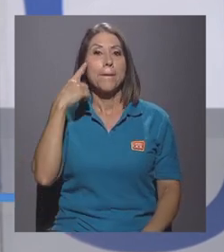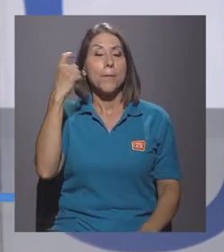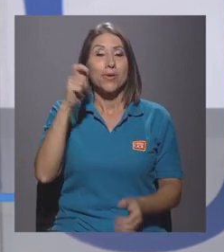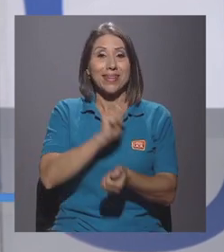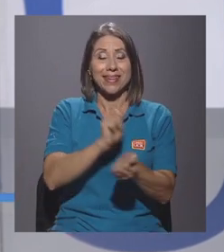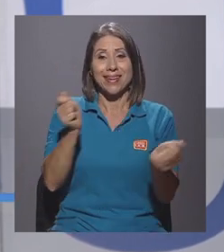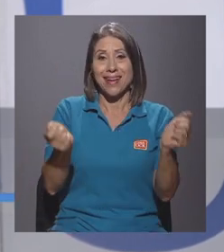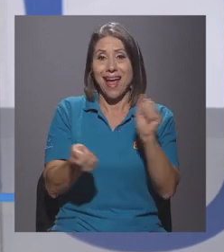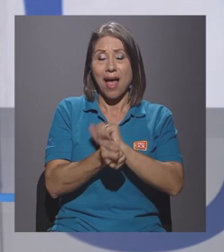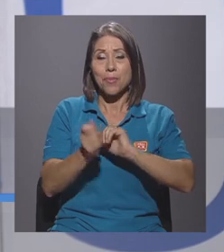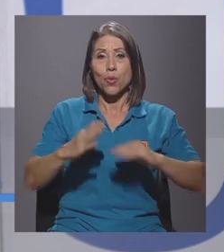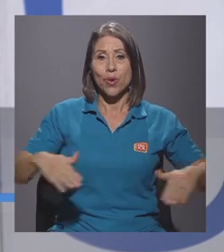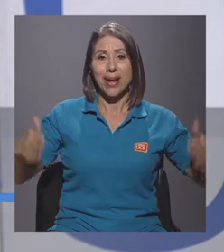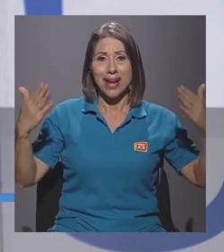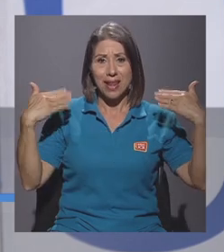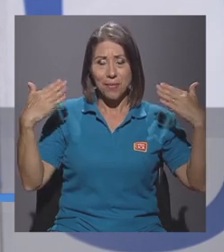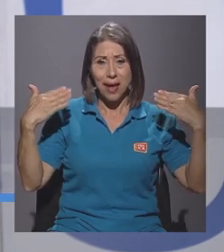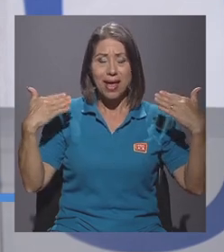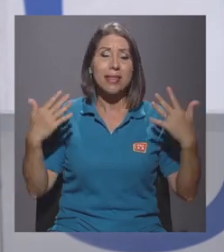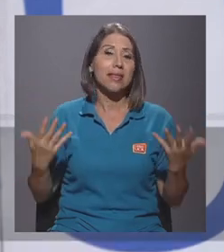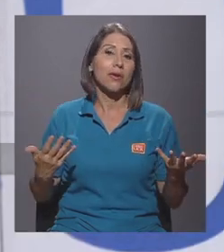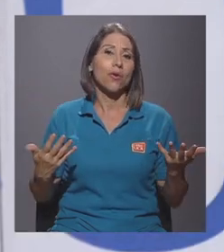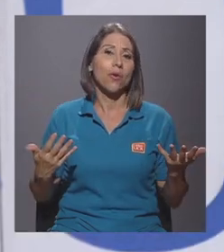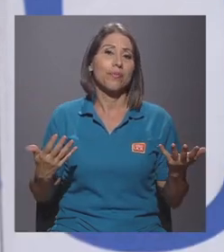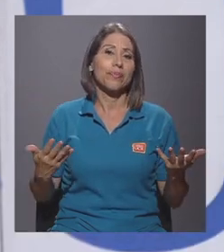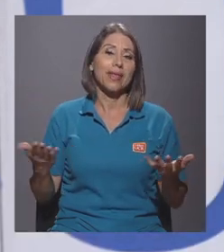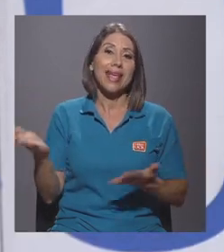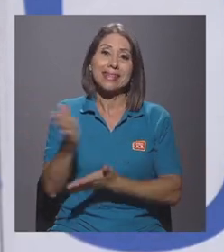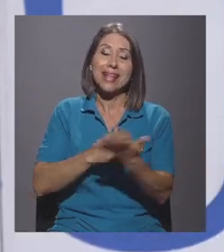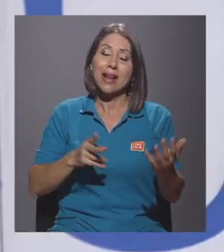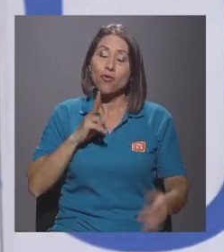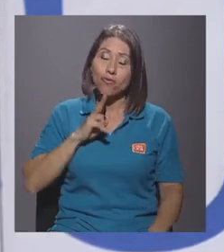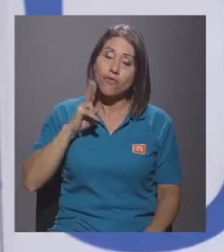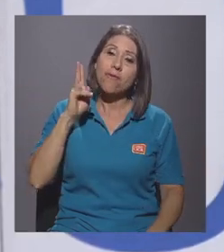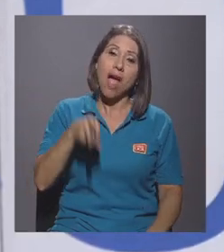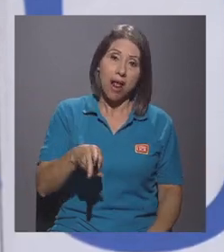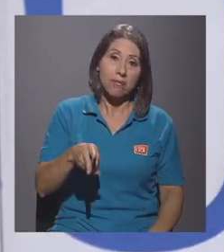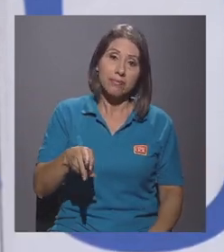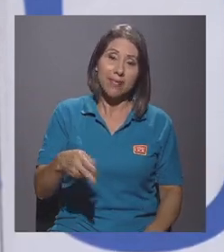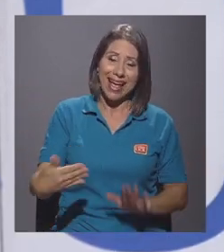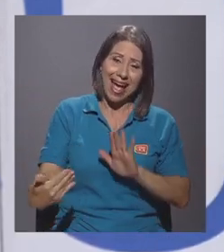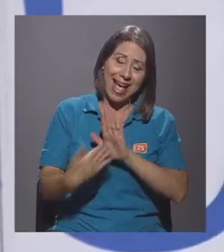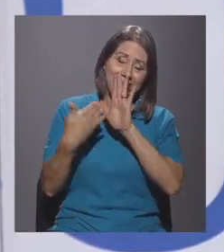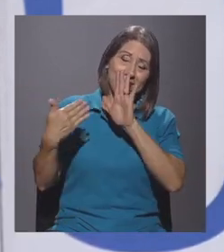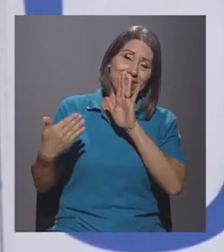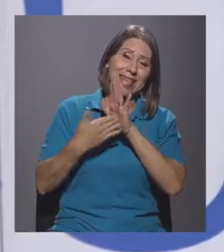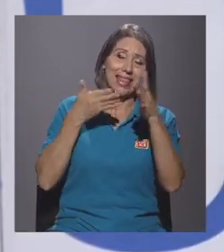climático es algo real que nos está afectando a nosotros. es el primer